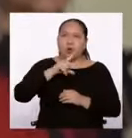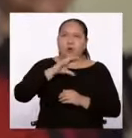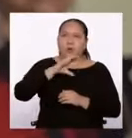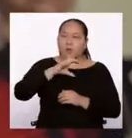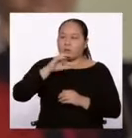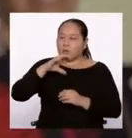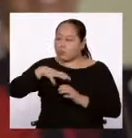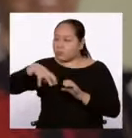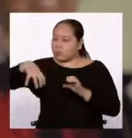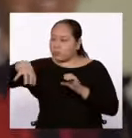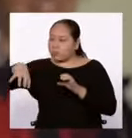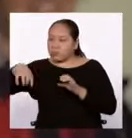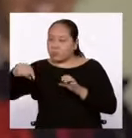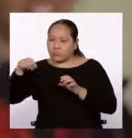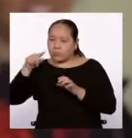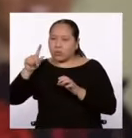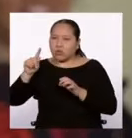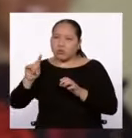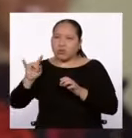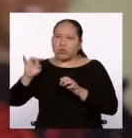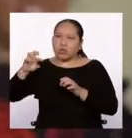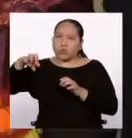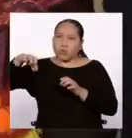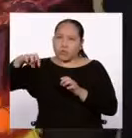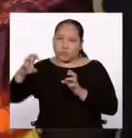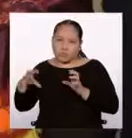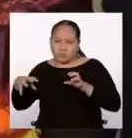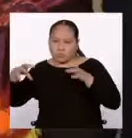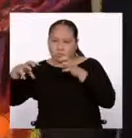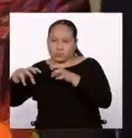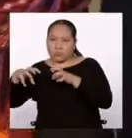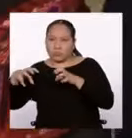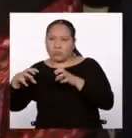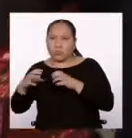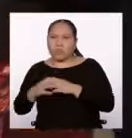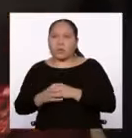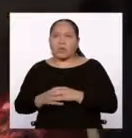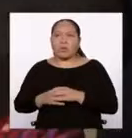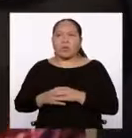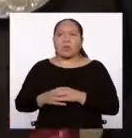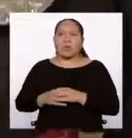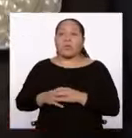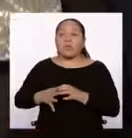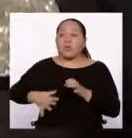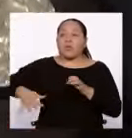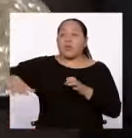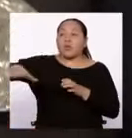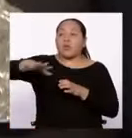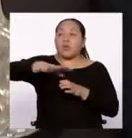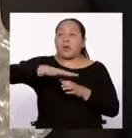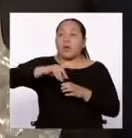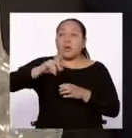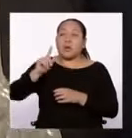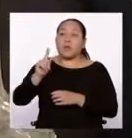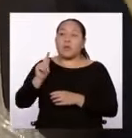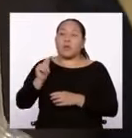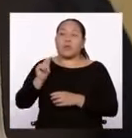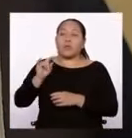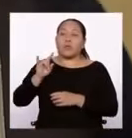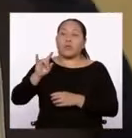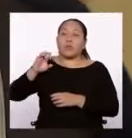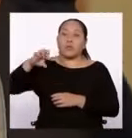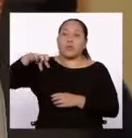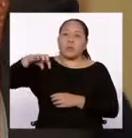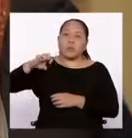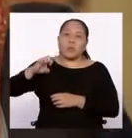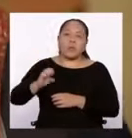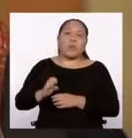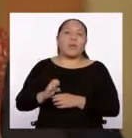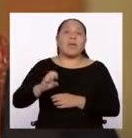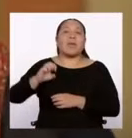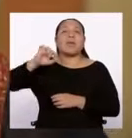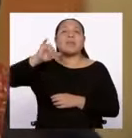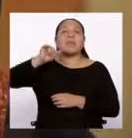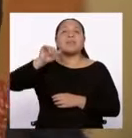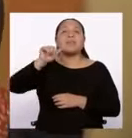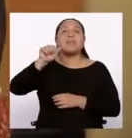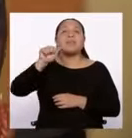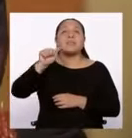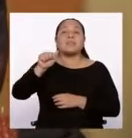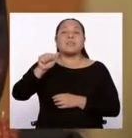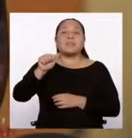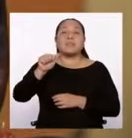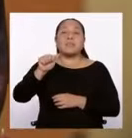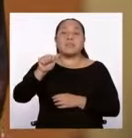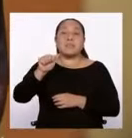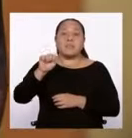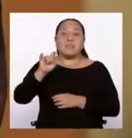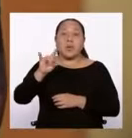de la comunidad de Tupe. En el distrito de Tupe, provincia de Yauyos, región Lima. Es